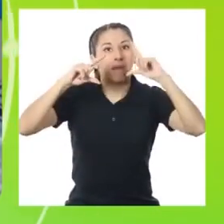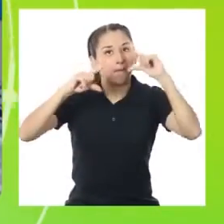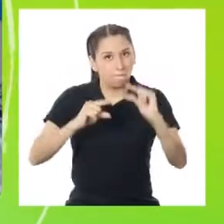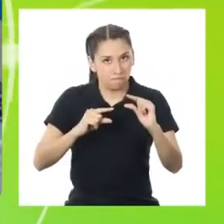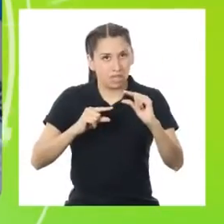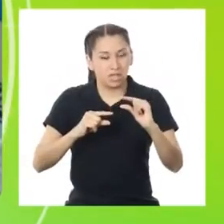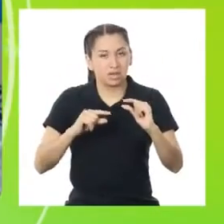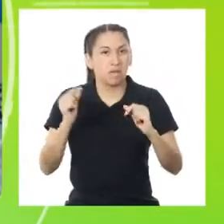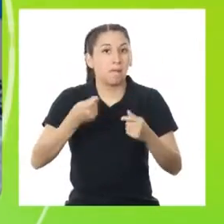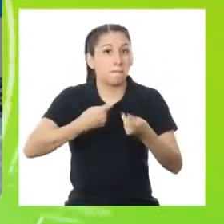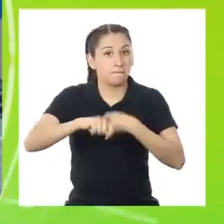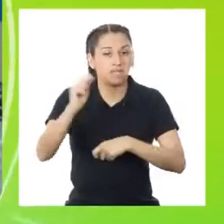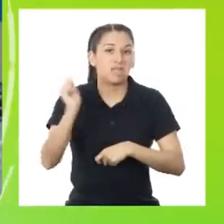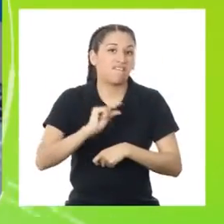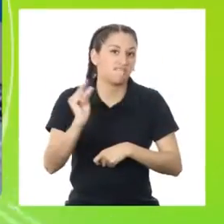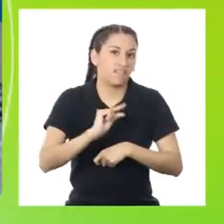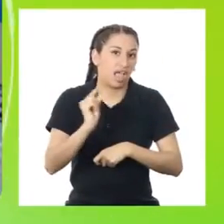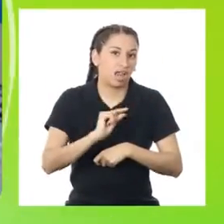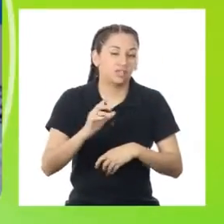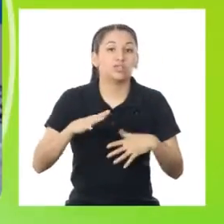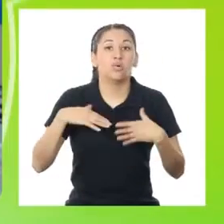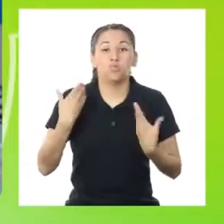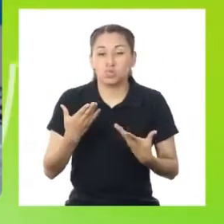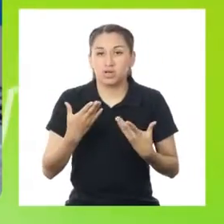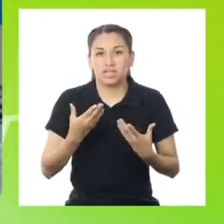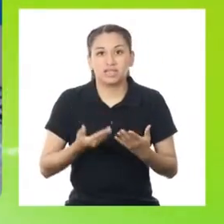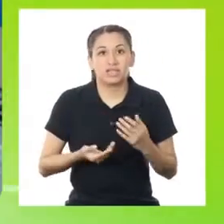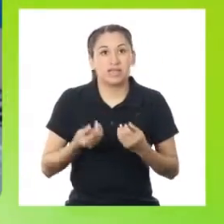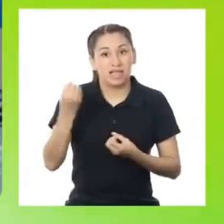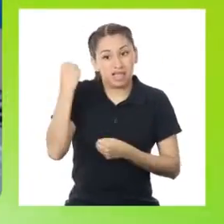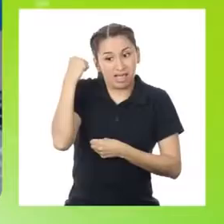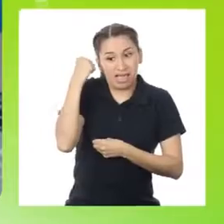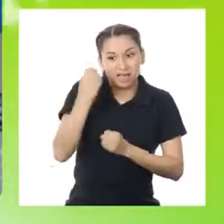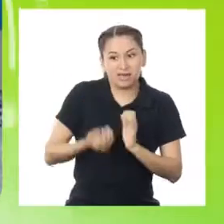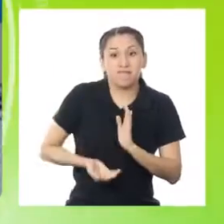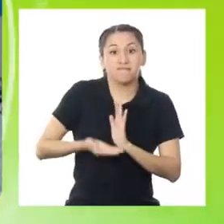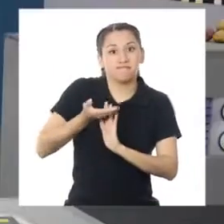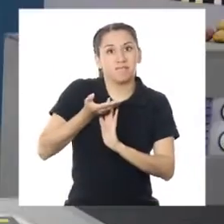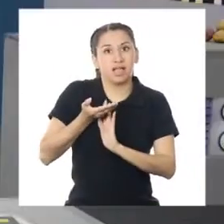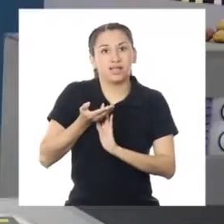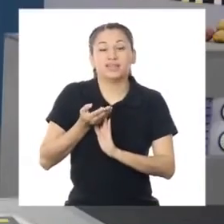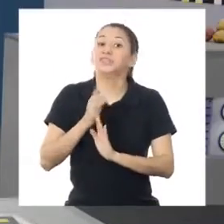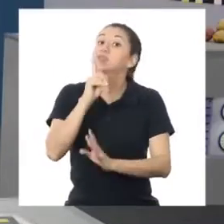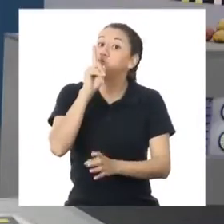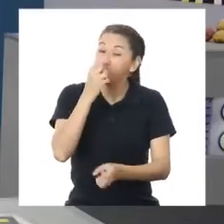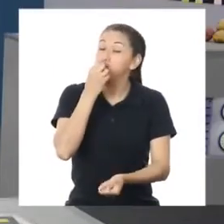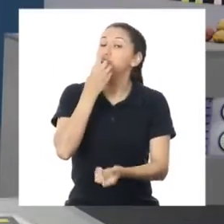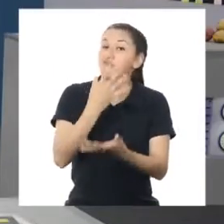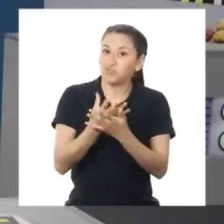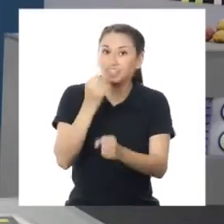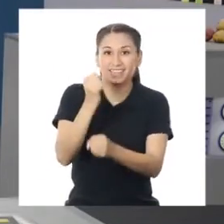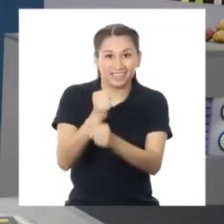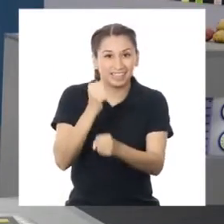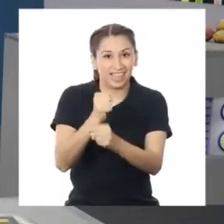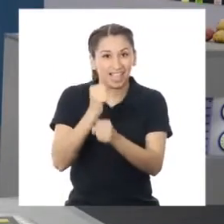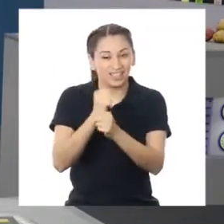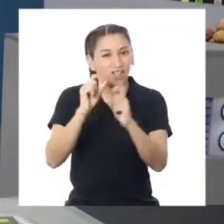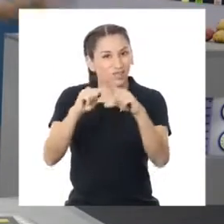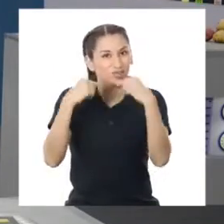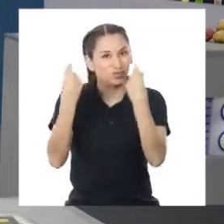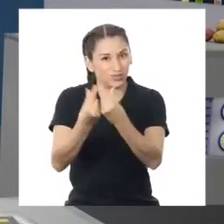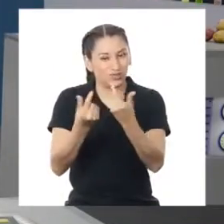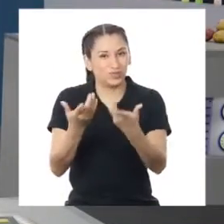pueden vender más barato y así lograr obtener más ganancias. ¡Muy buen trabajo!